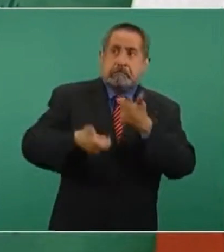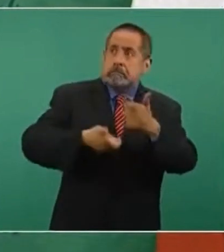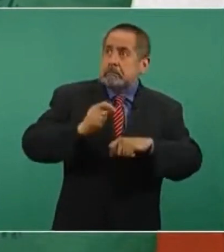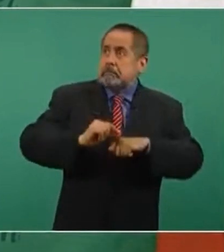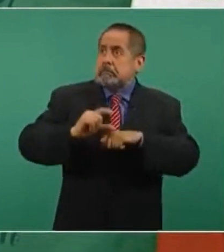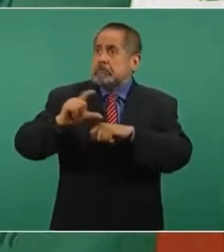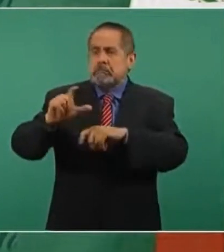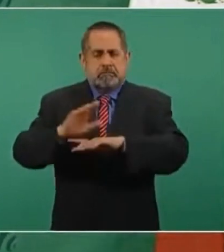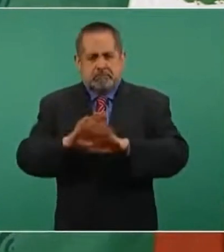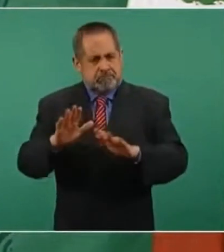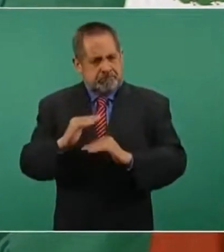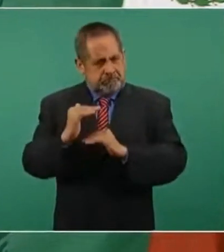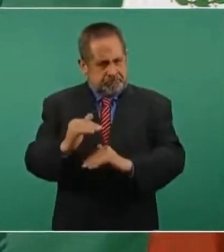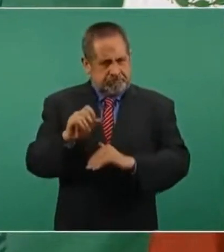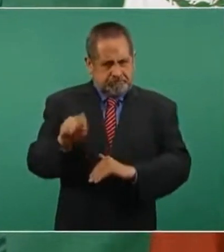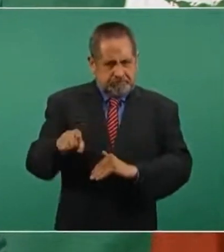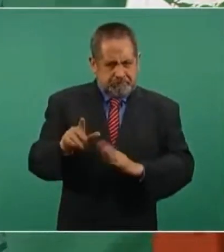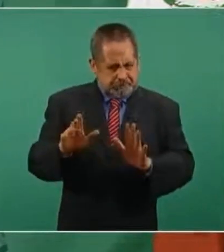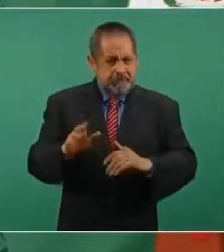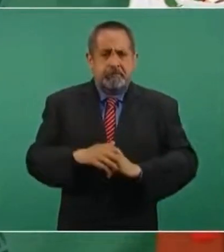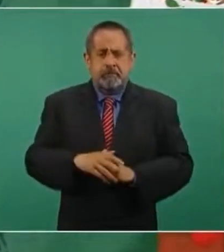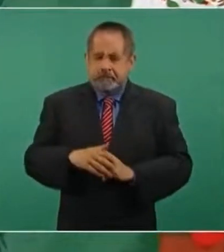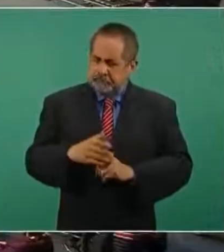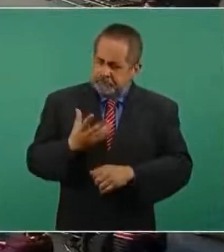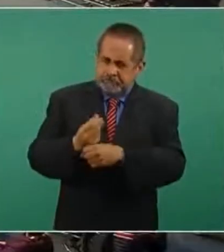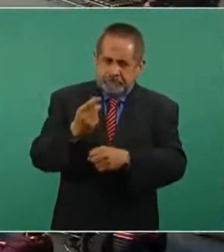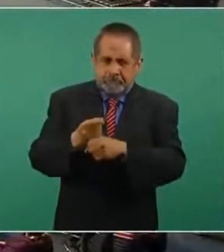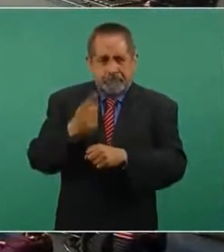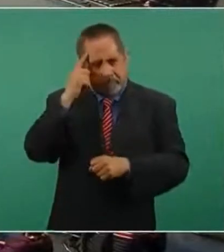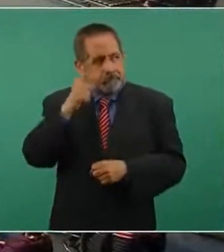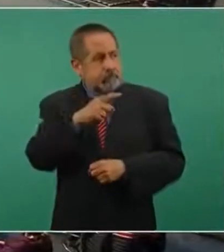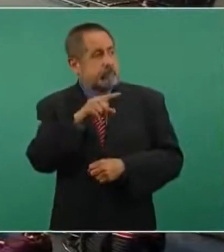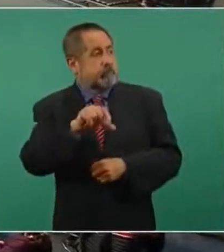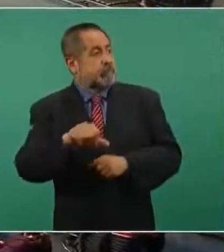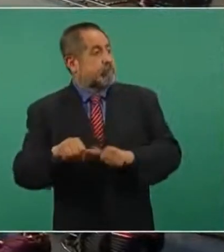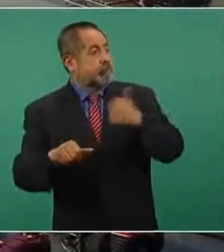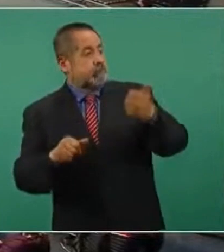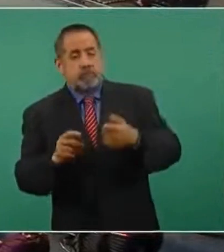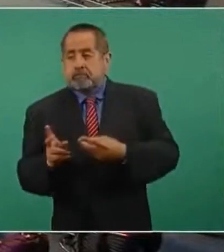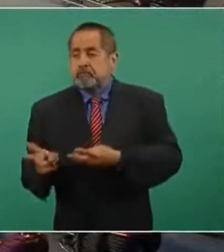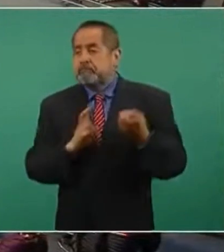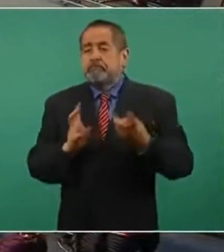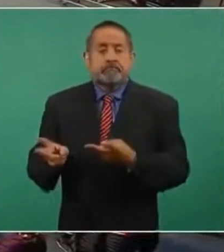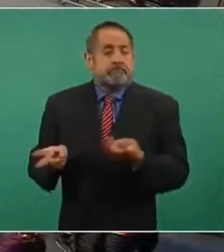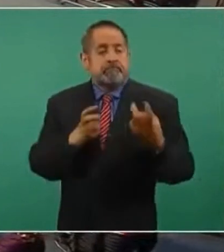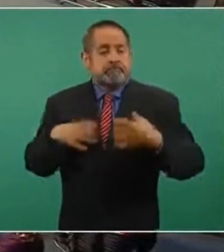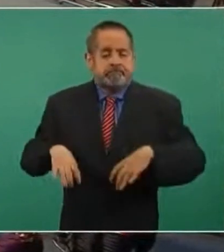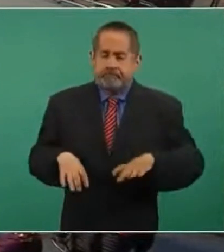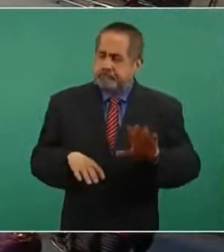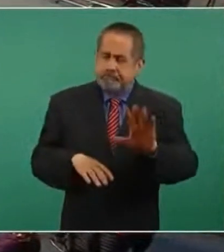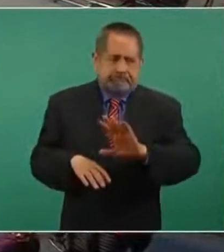luz y para que no nos estén saqueando, como sucedía,